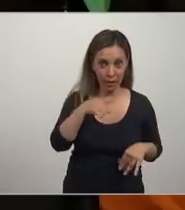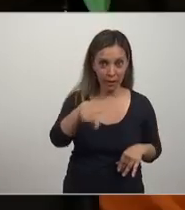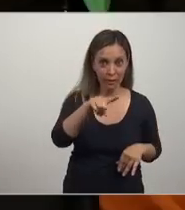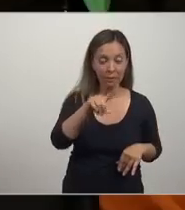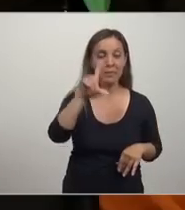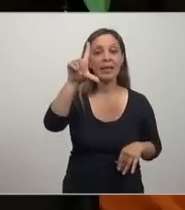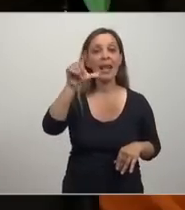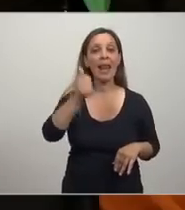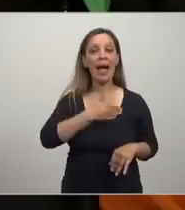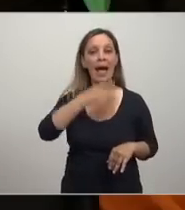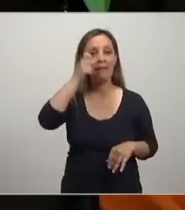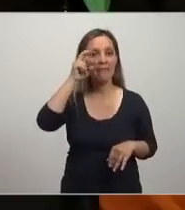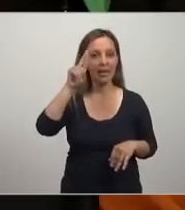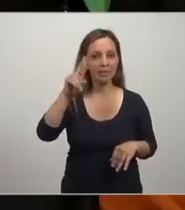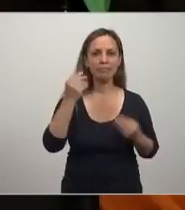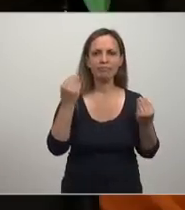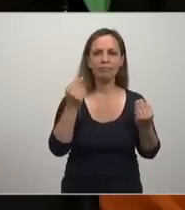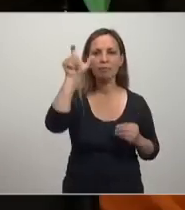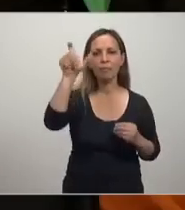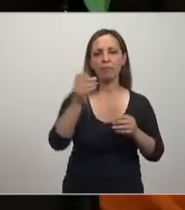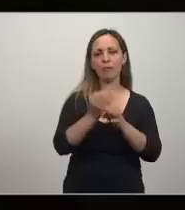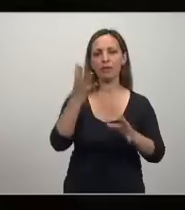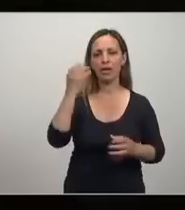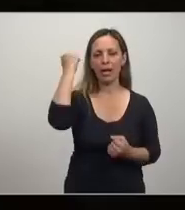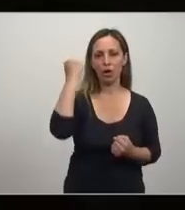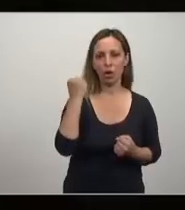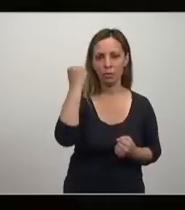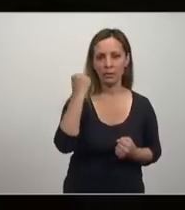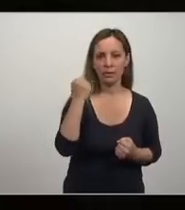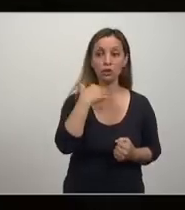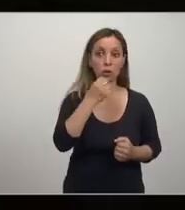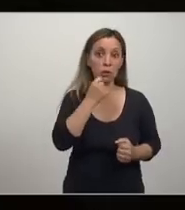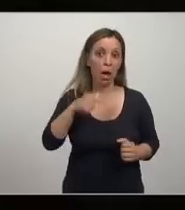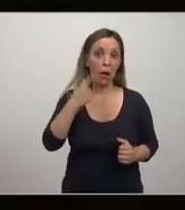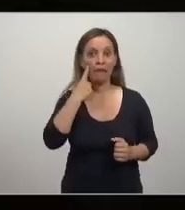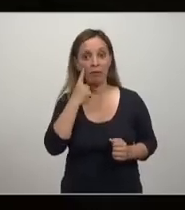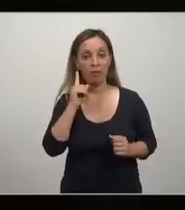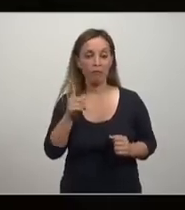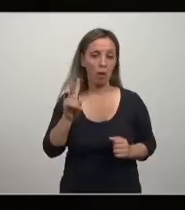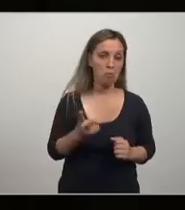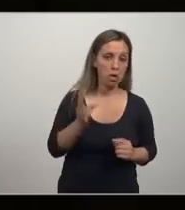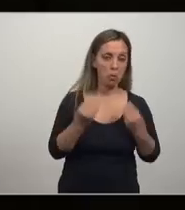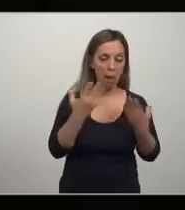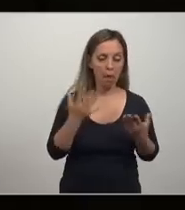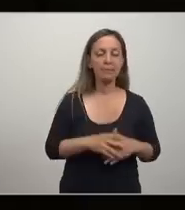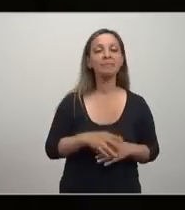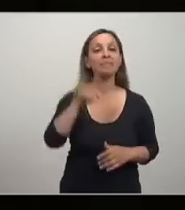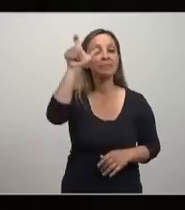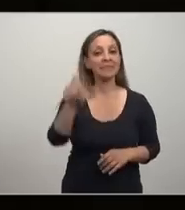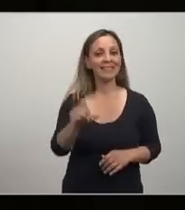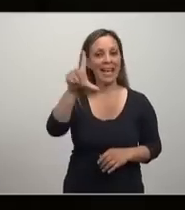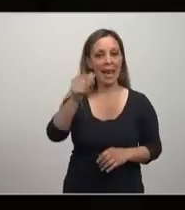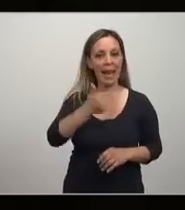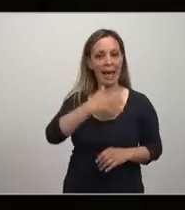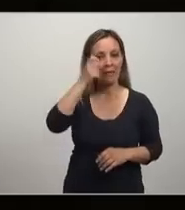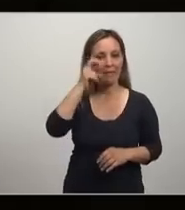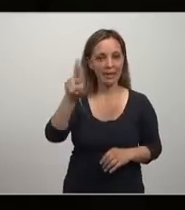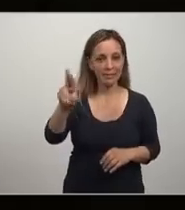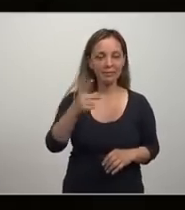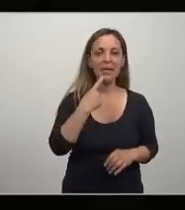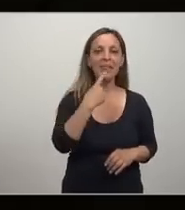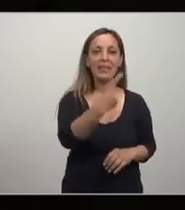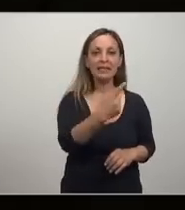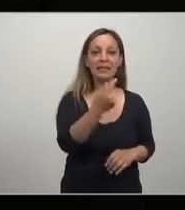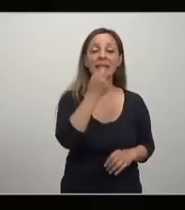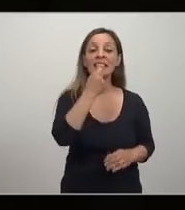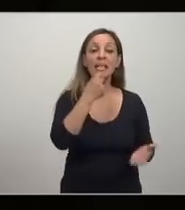Artur Laffer fue un economista, no sé, hasta el 2019 estaba vivo, no sé si ya murió, pero que se le ocurrió que si se